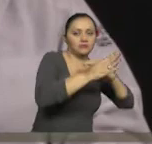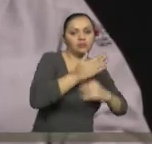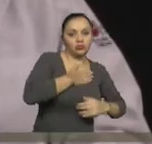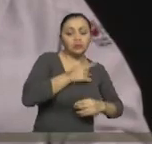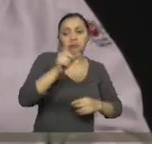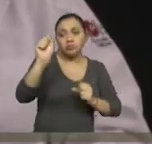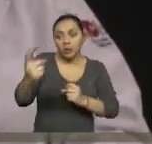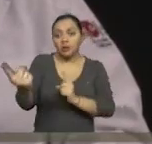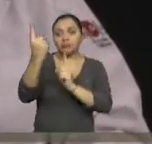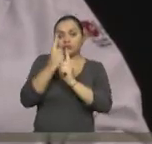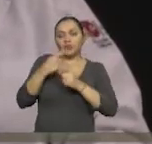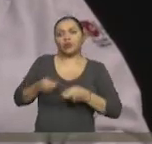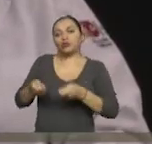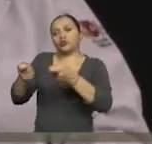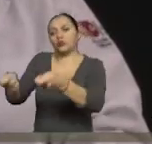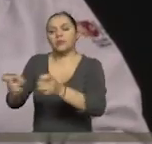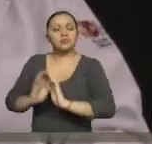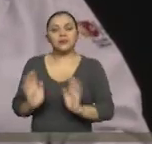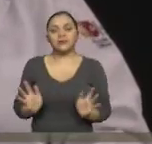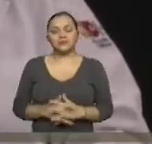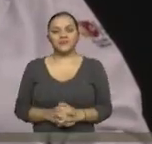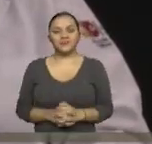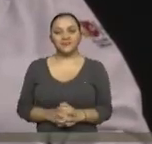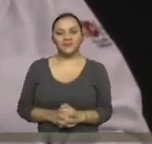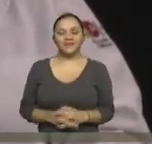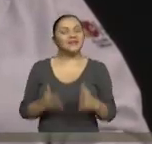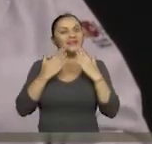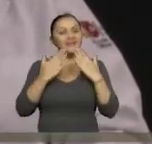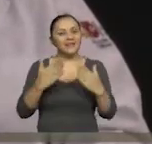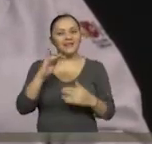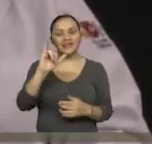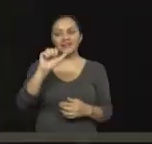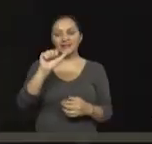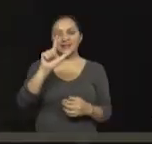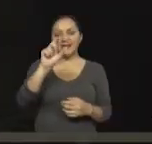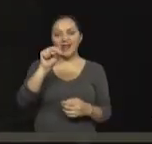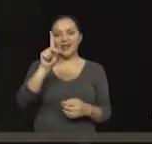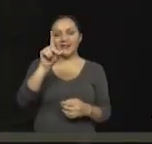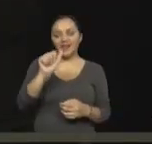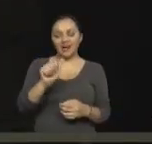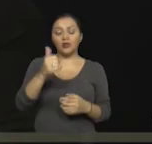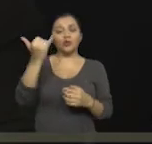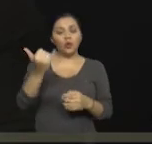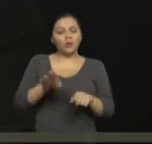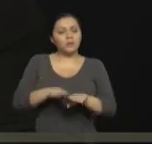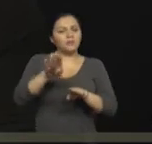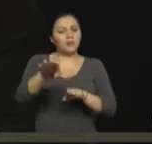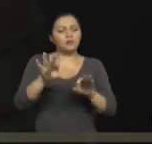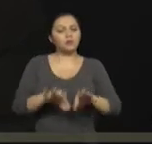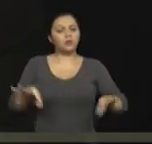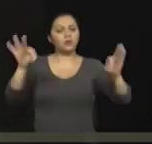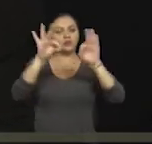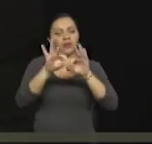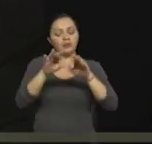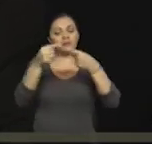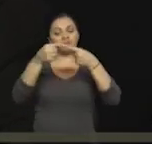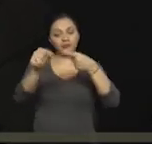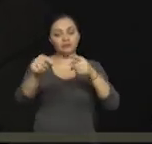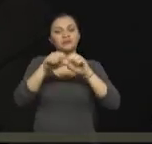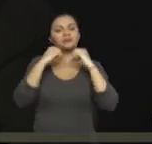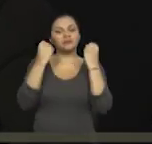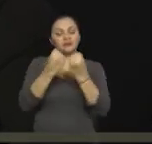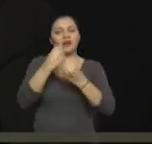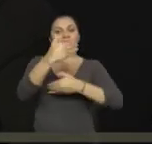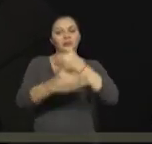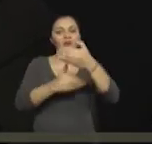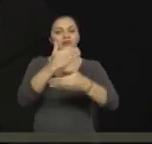técnica que se le ha entregado. Muy bien, muchas gracias Islandia por compartir con nosotros este paso importante que es la calificación social dentro del